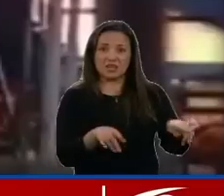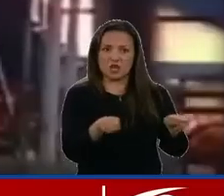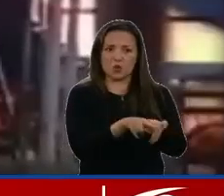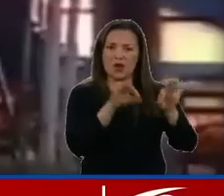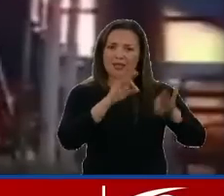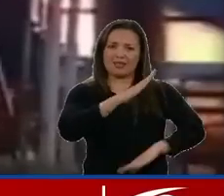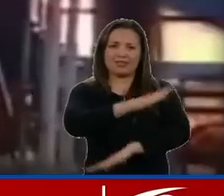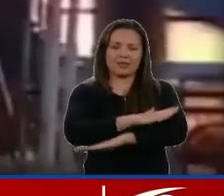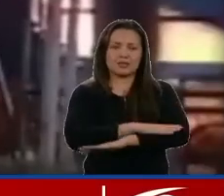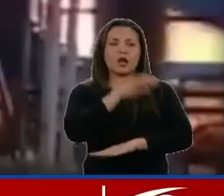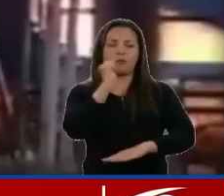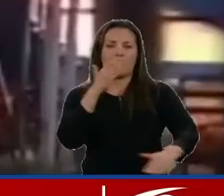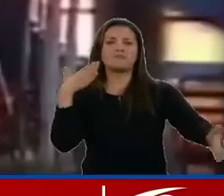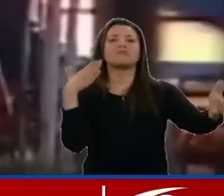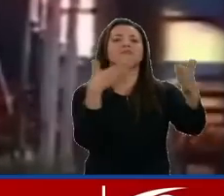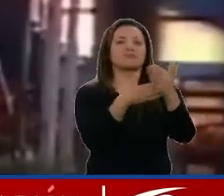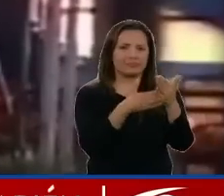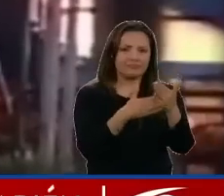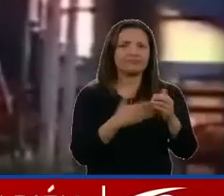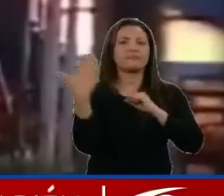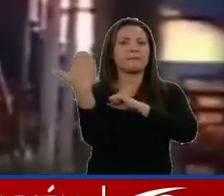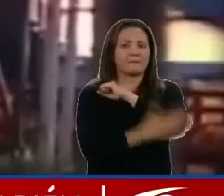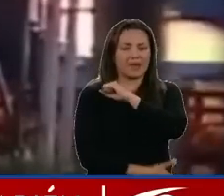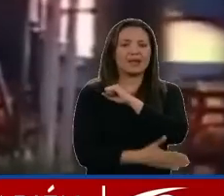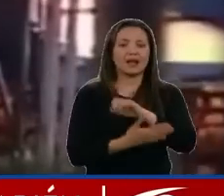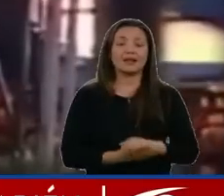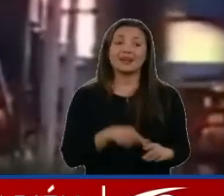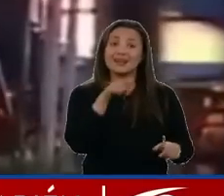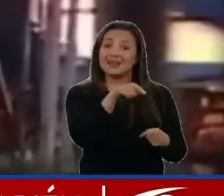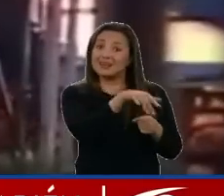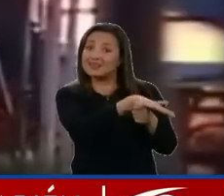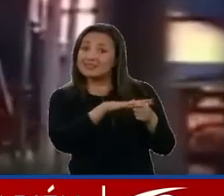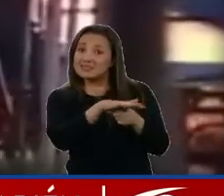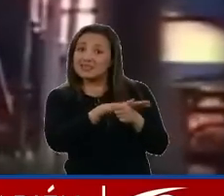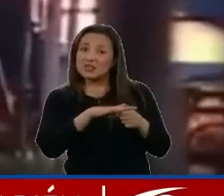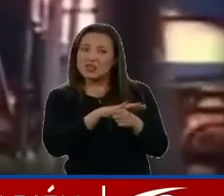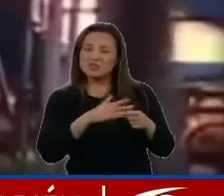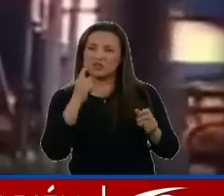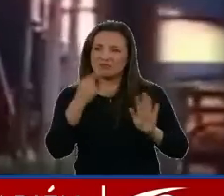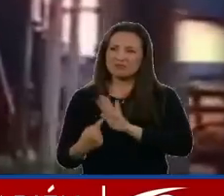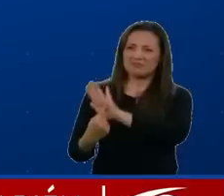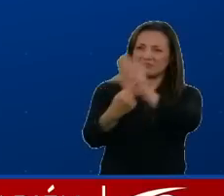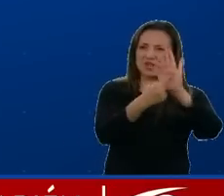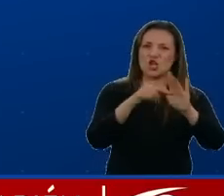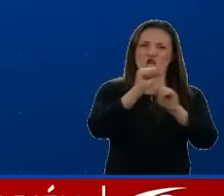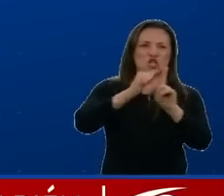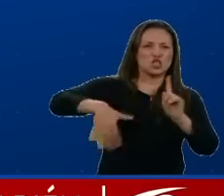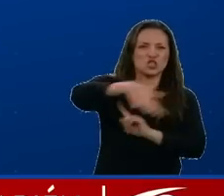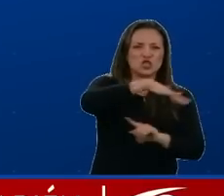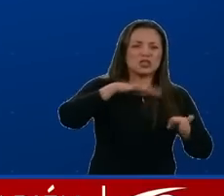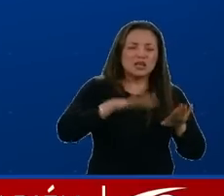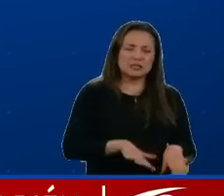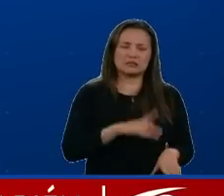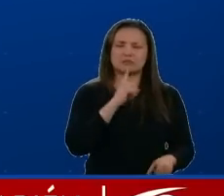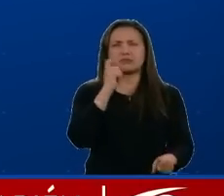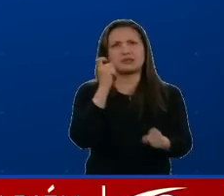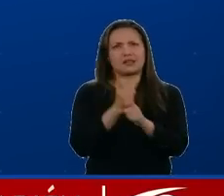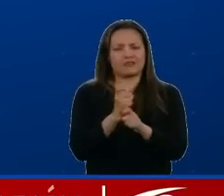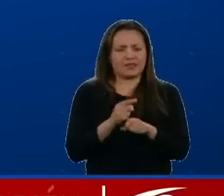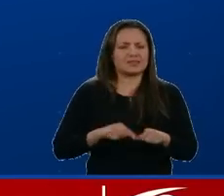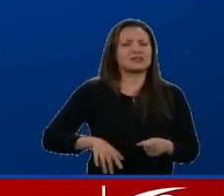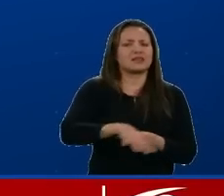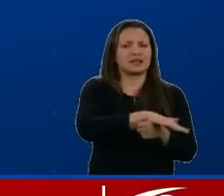posibles implicaciones penales. Nuestra situación social, nuestra situación de pueblo es bastante difícil.